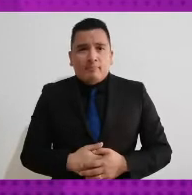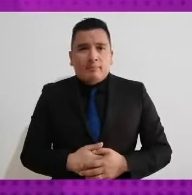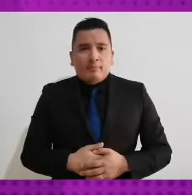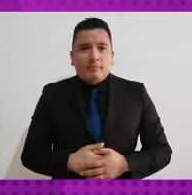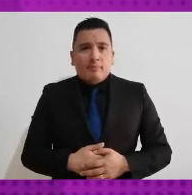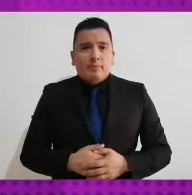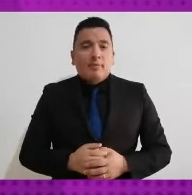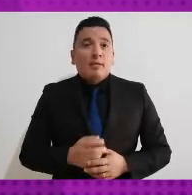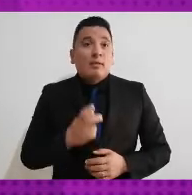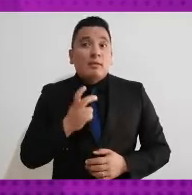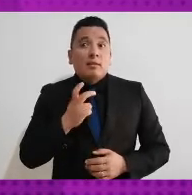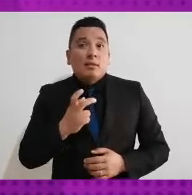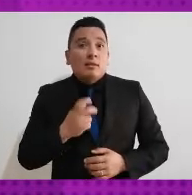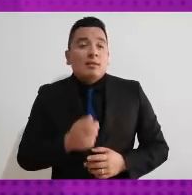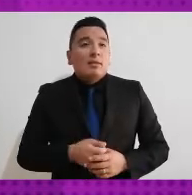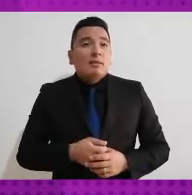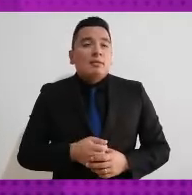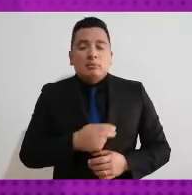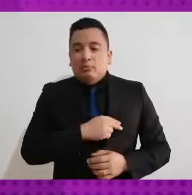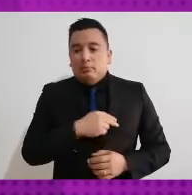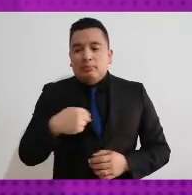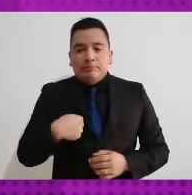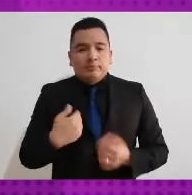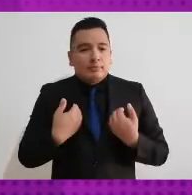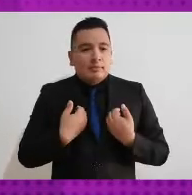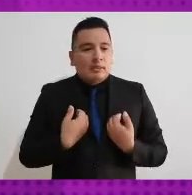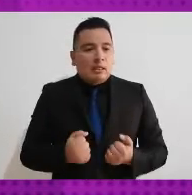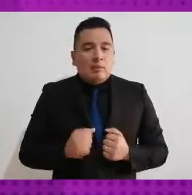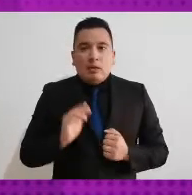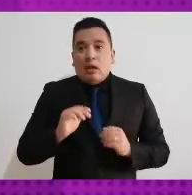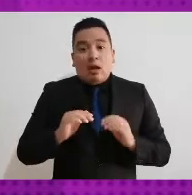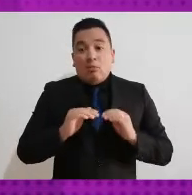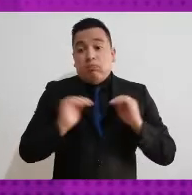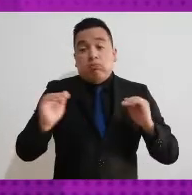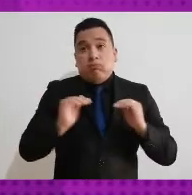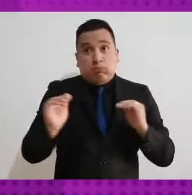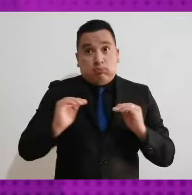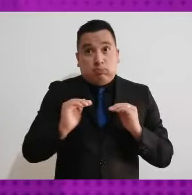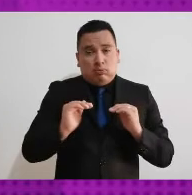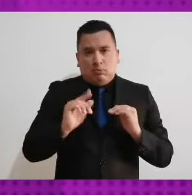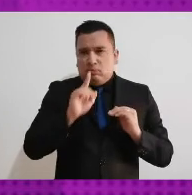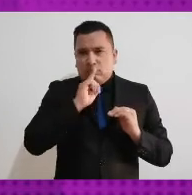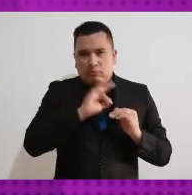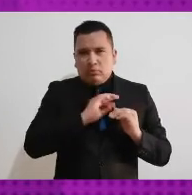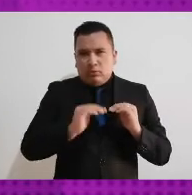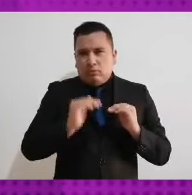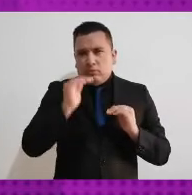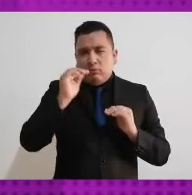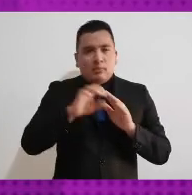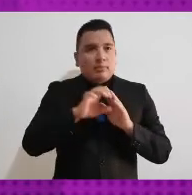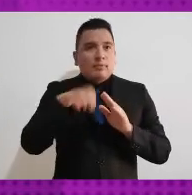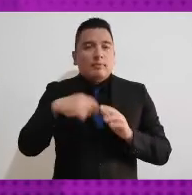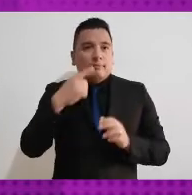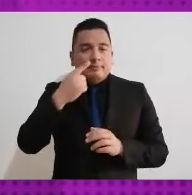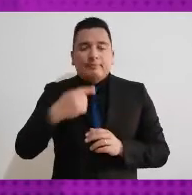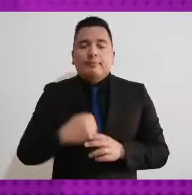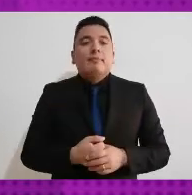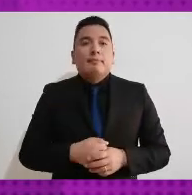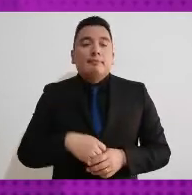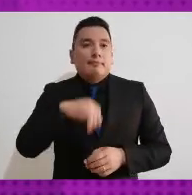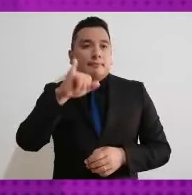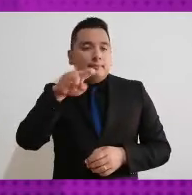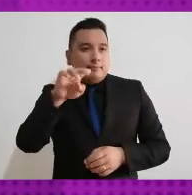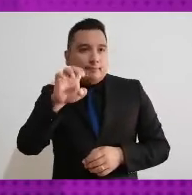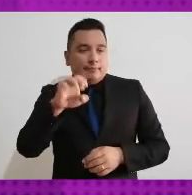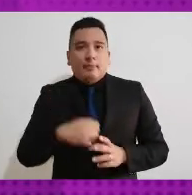paridad es un mandato flexible, y eso ya lo ha dicho la Sala Superior. Por ejemplo, cuando el INE ejerce su facultad para